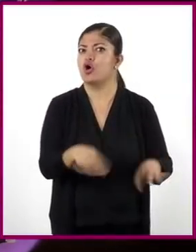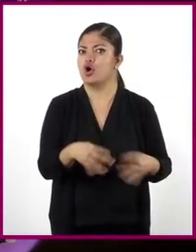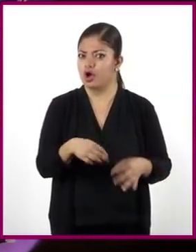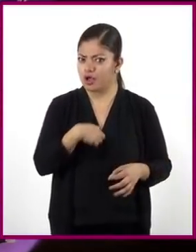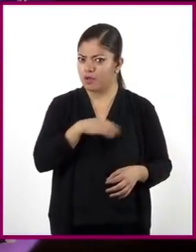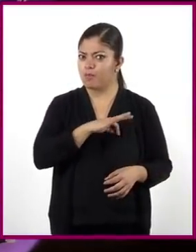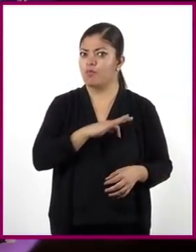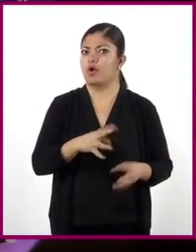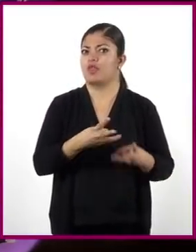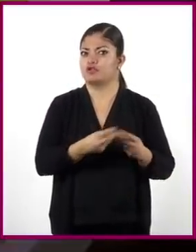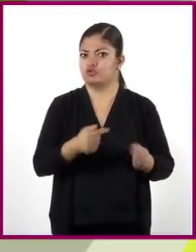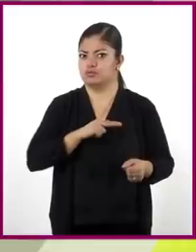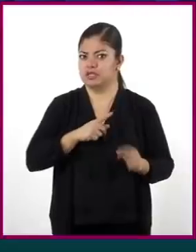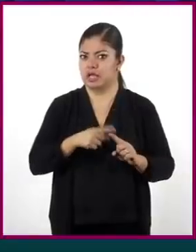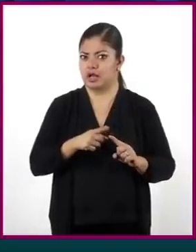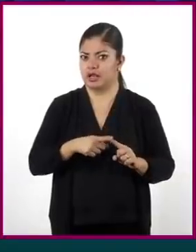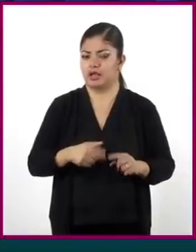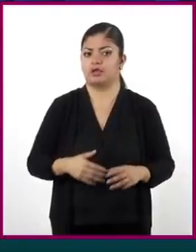resolverla.